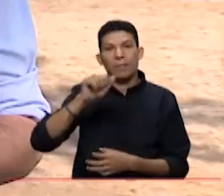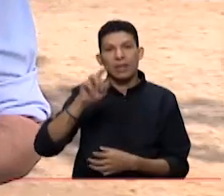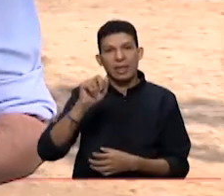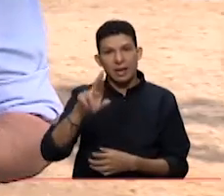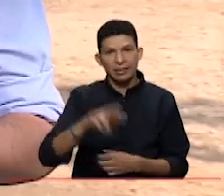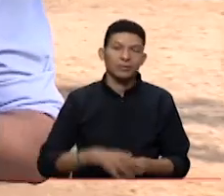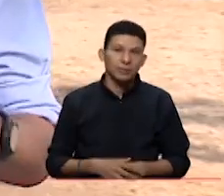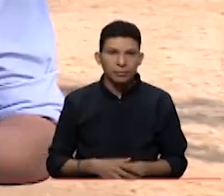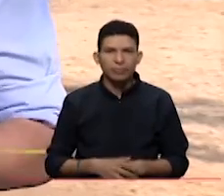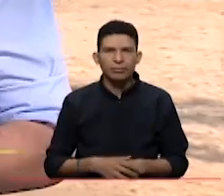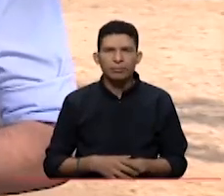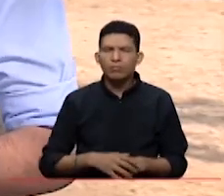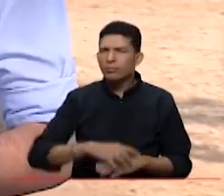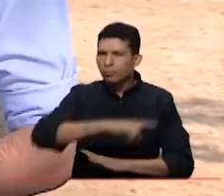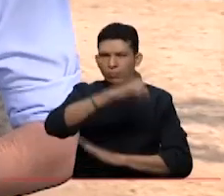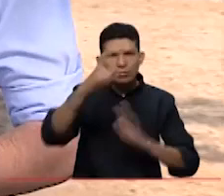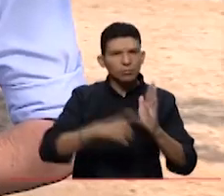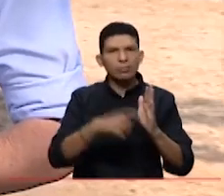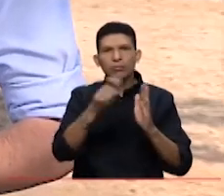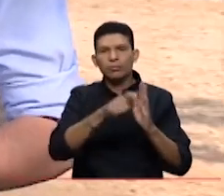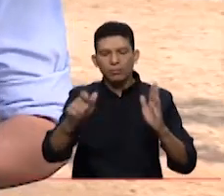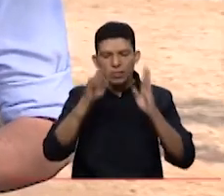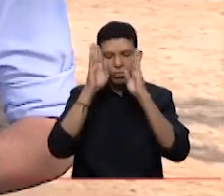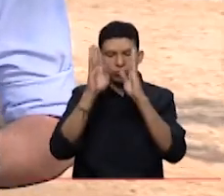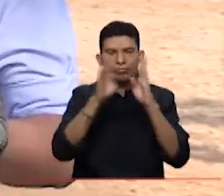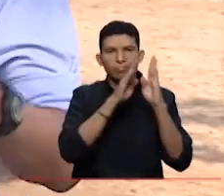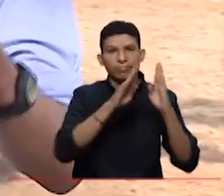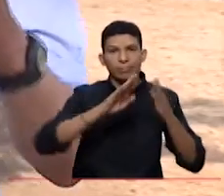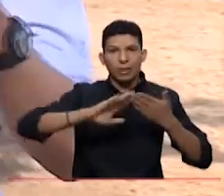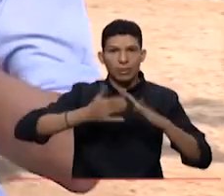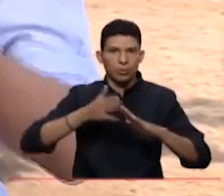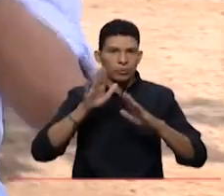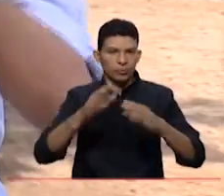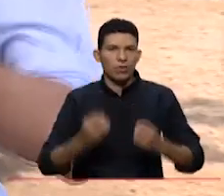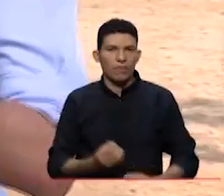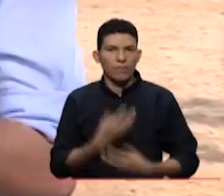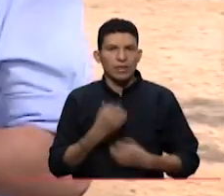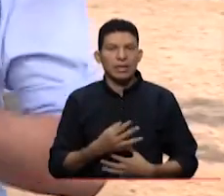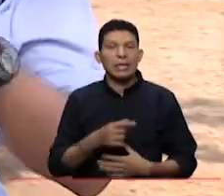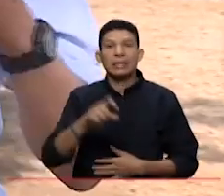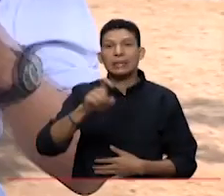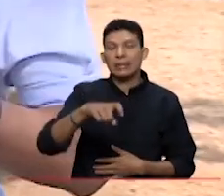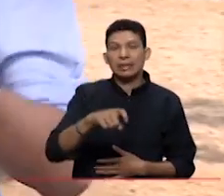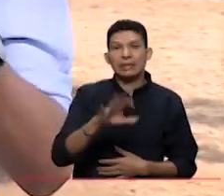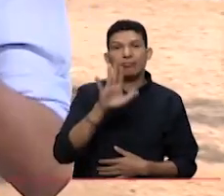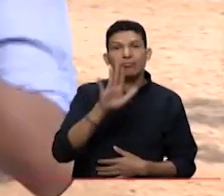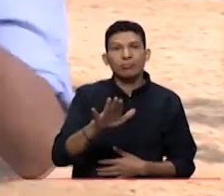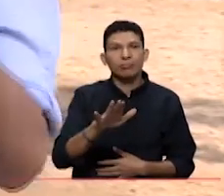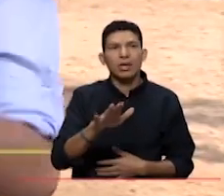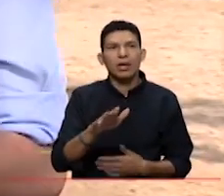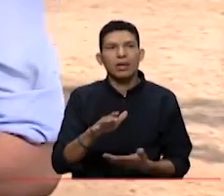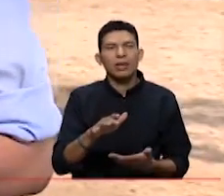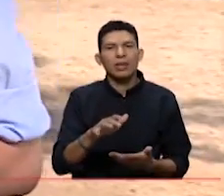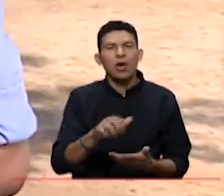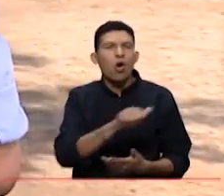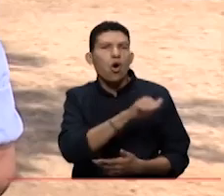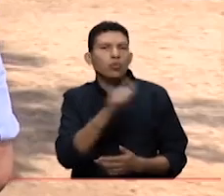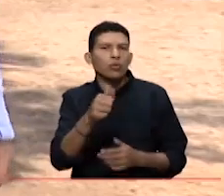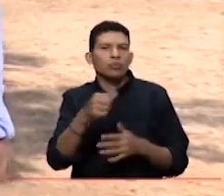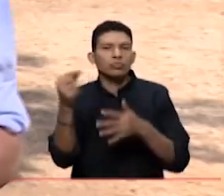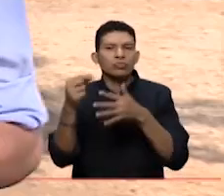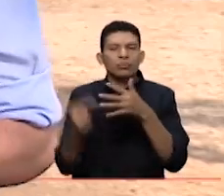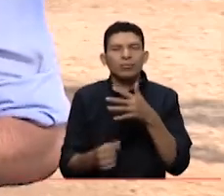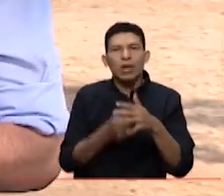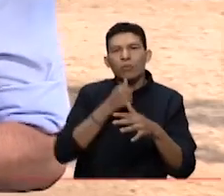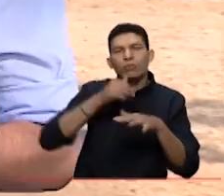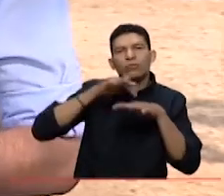Se va a atender el total de la población de Florida, pero se requieren esas obras complementarias porque hay unas descargas hacia otros afluentes